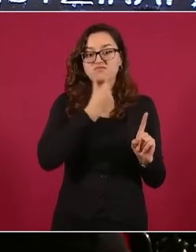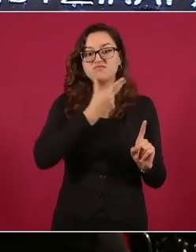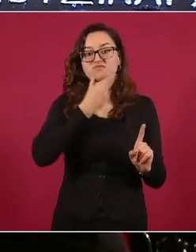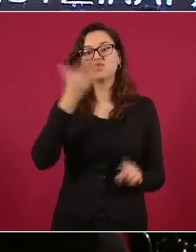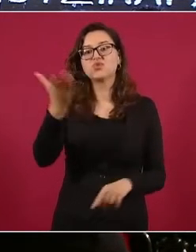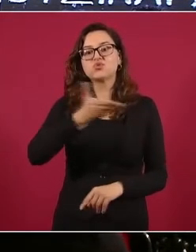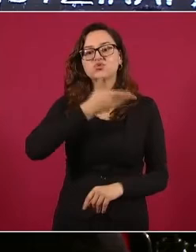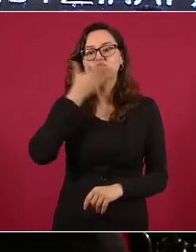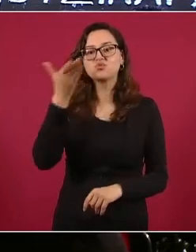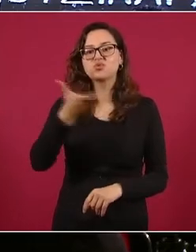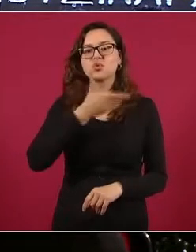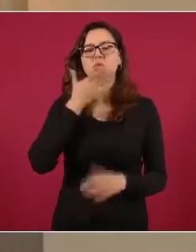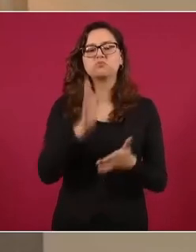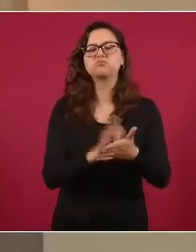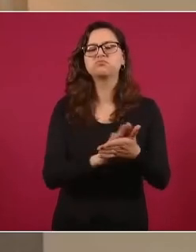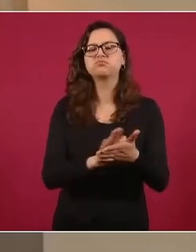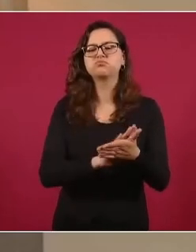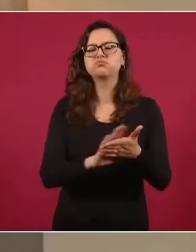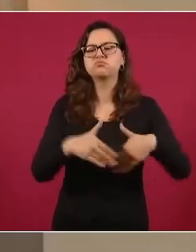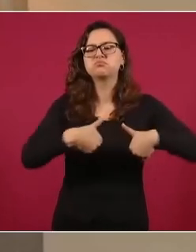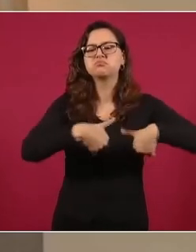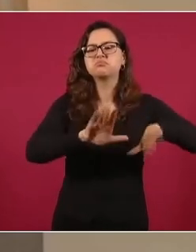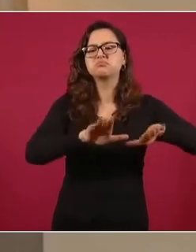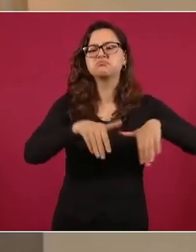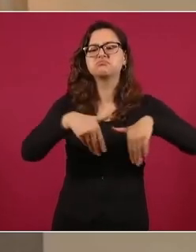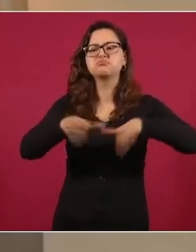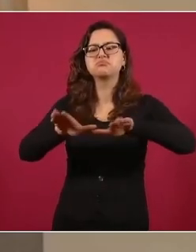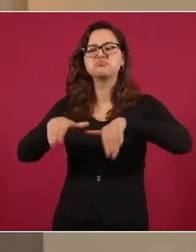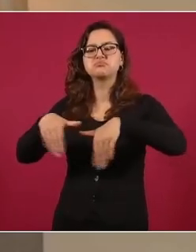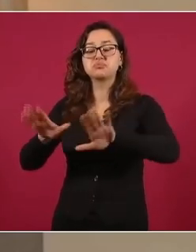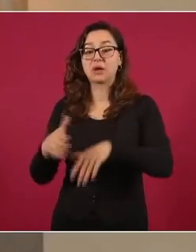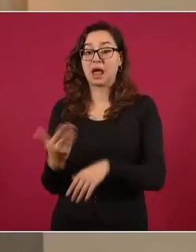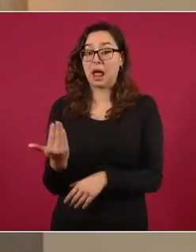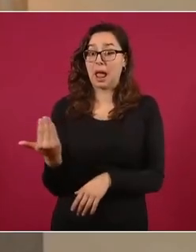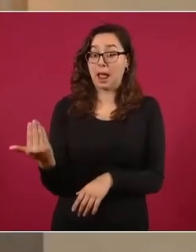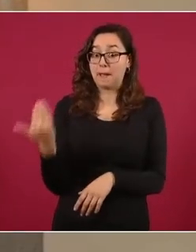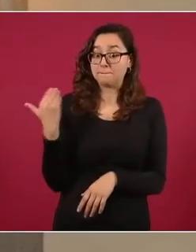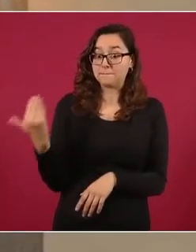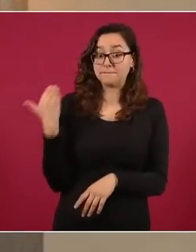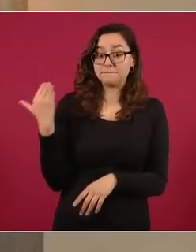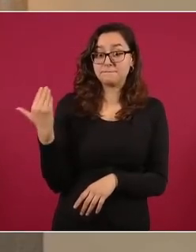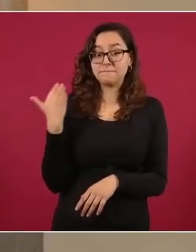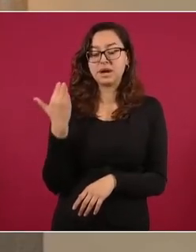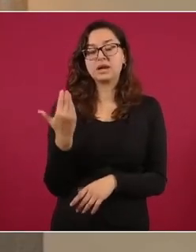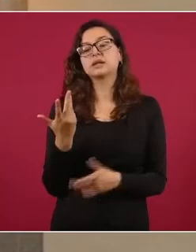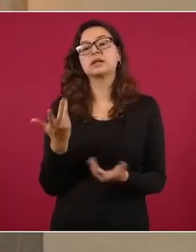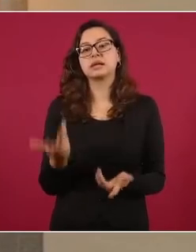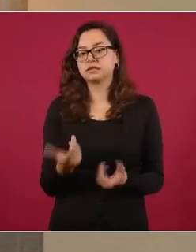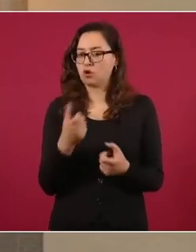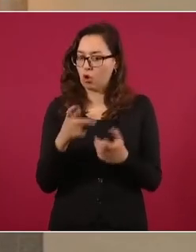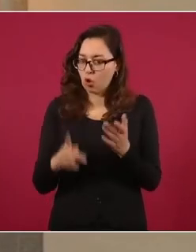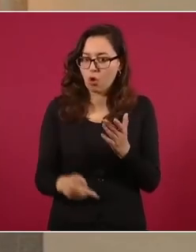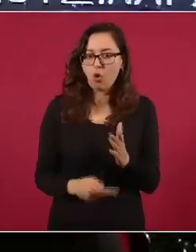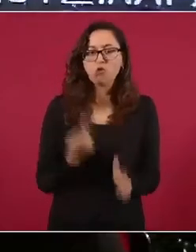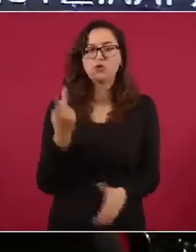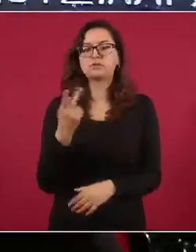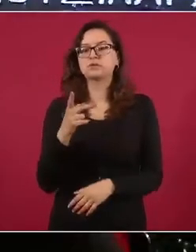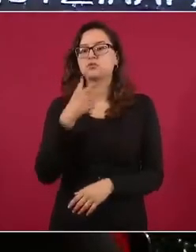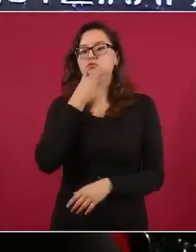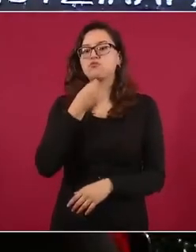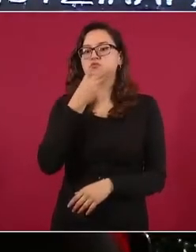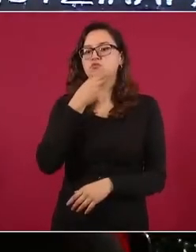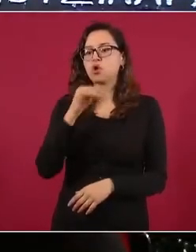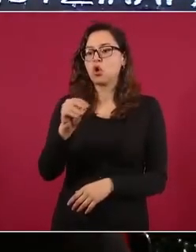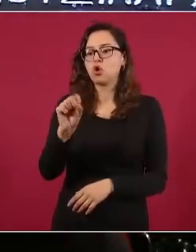sentencias absolutorias. En días pasadas absolvió a José Luis Abarca por el delito